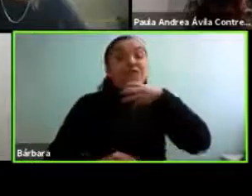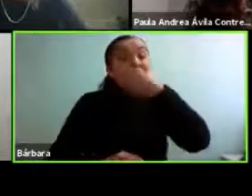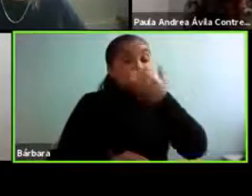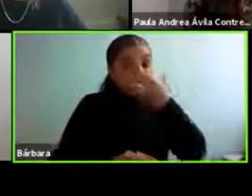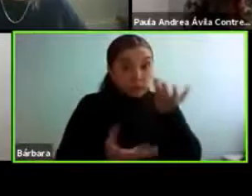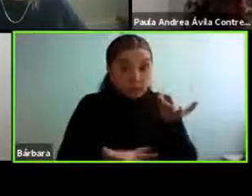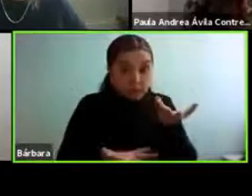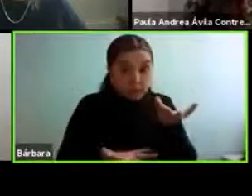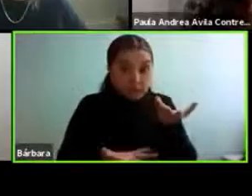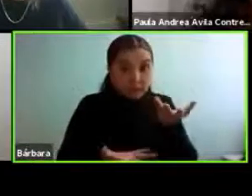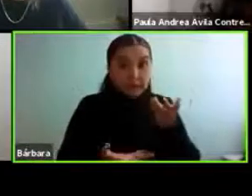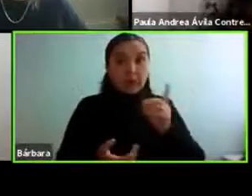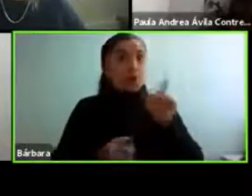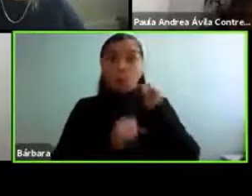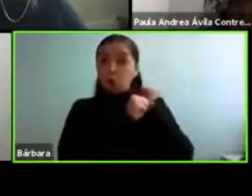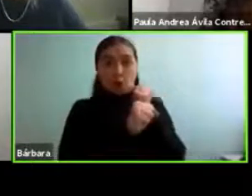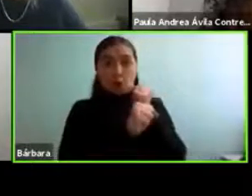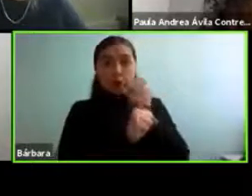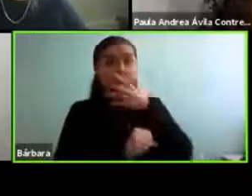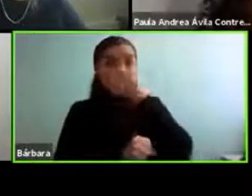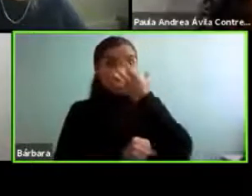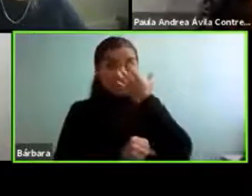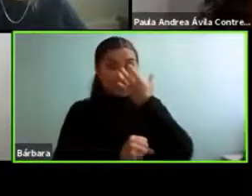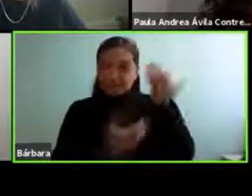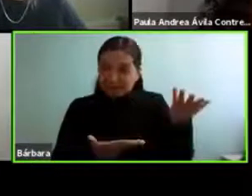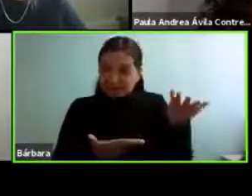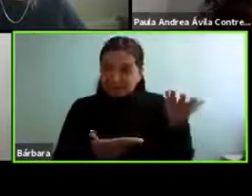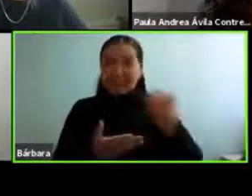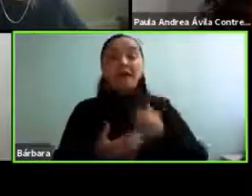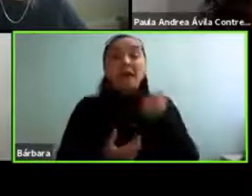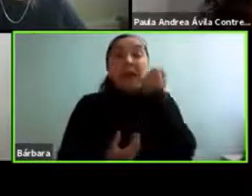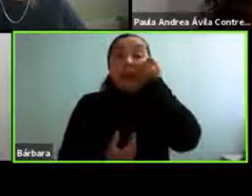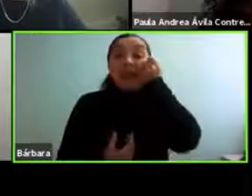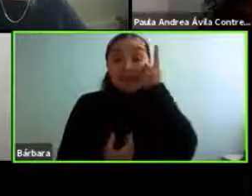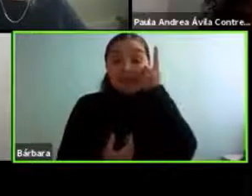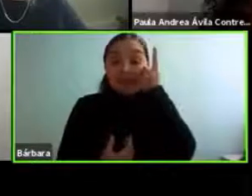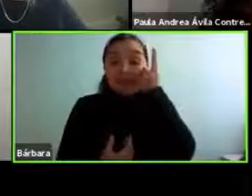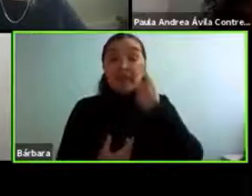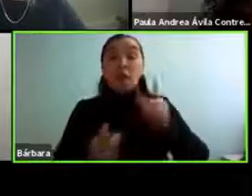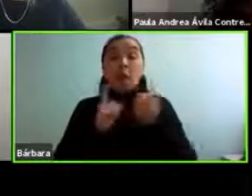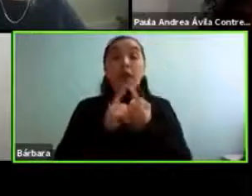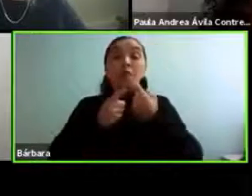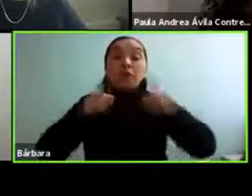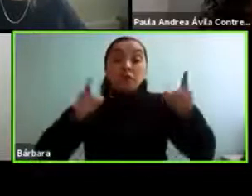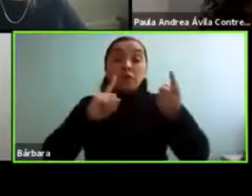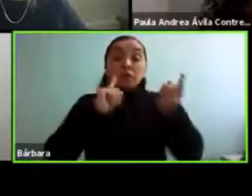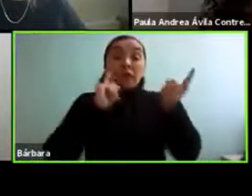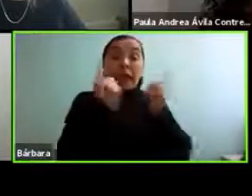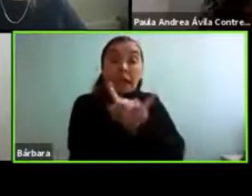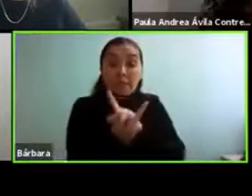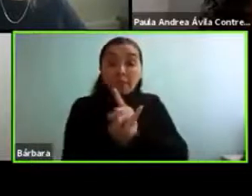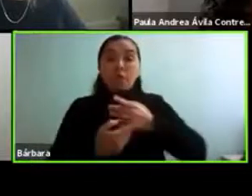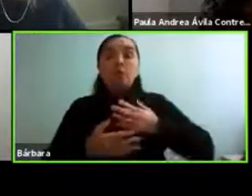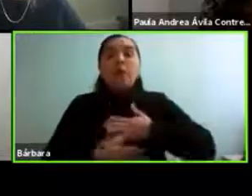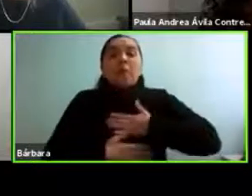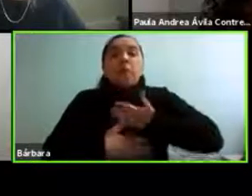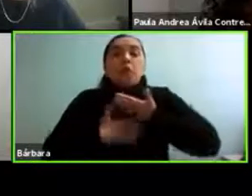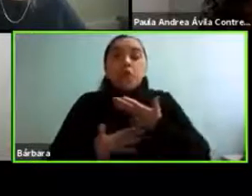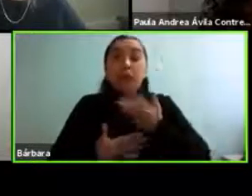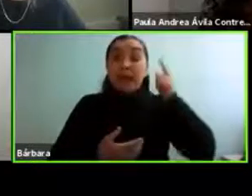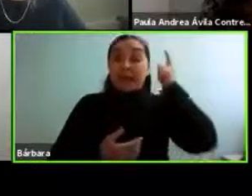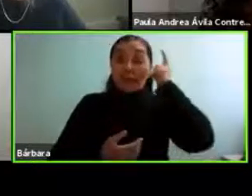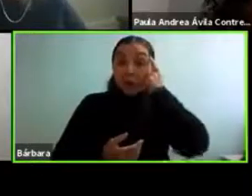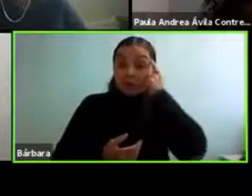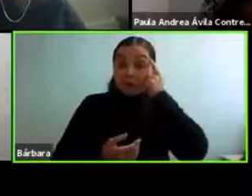Sin nada contra las frutas, es para poder entender cuáles son las variables emocionales y cognitivas en el envejecimiento saludable.